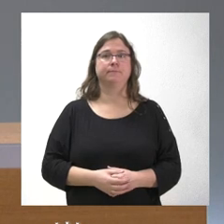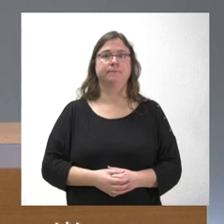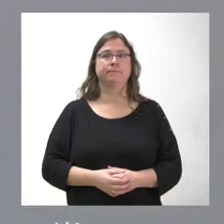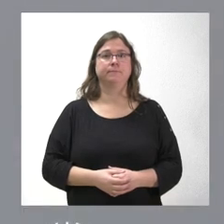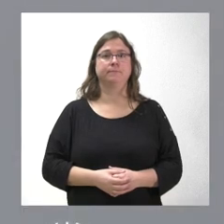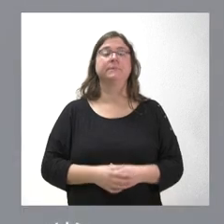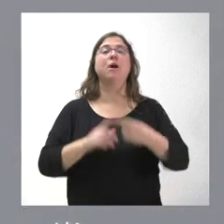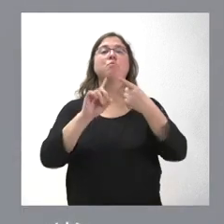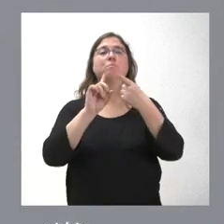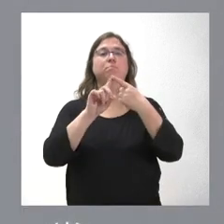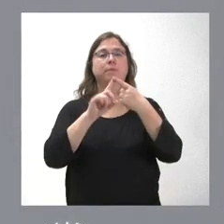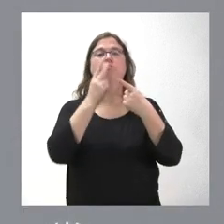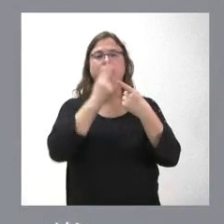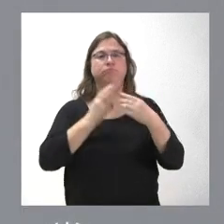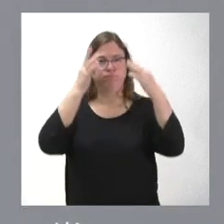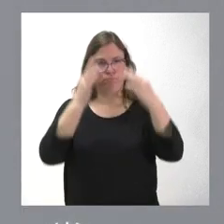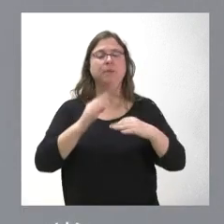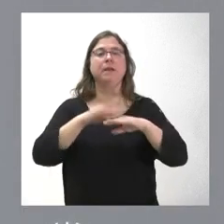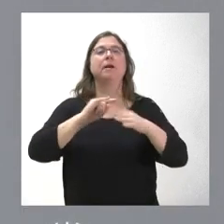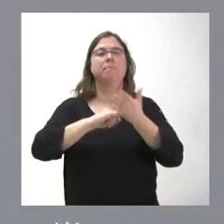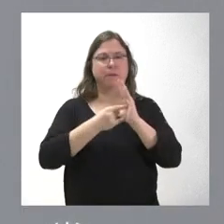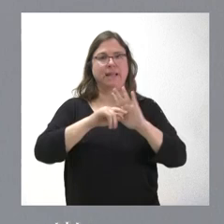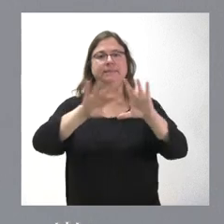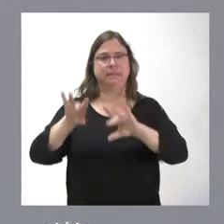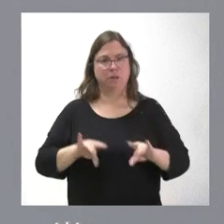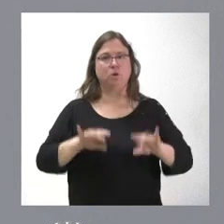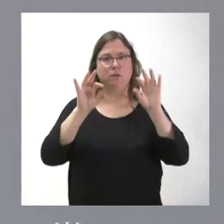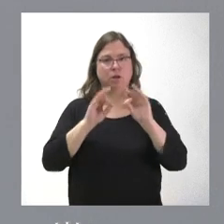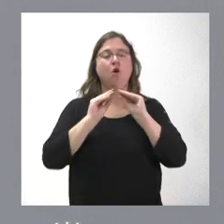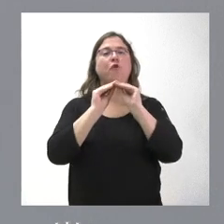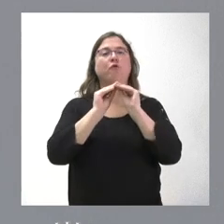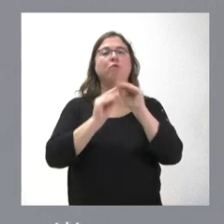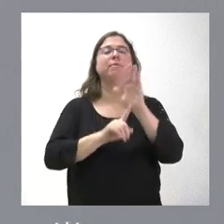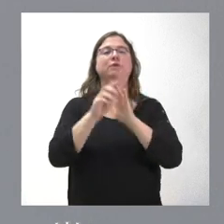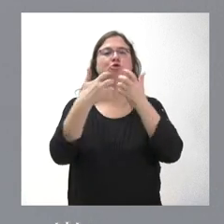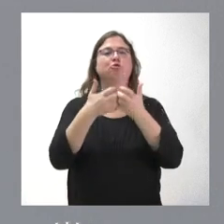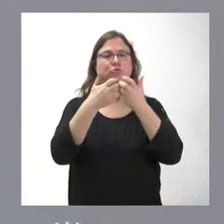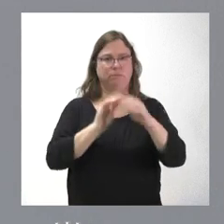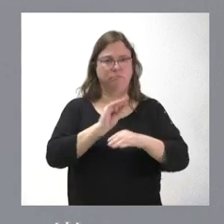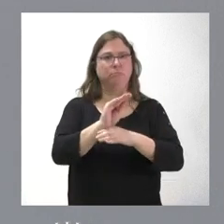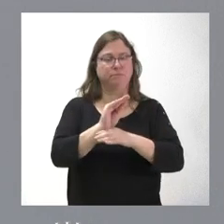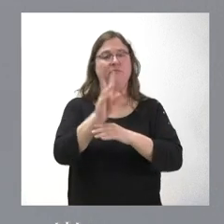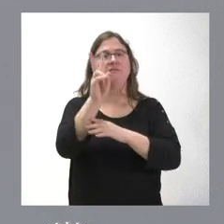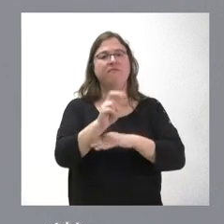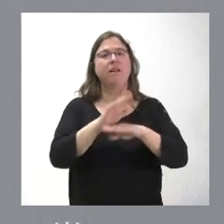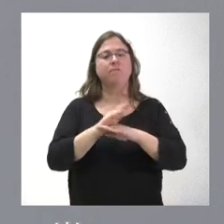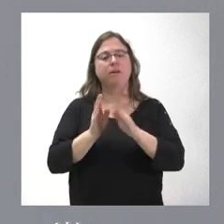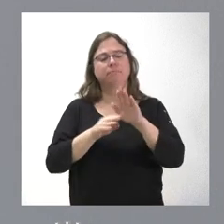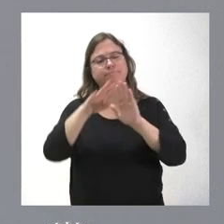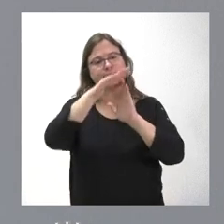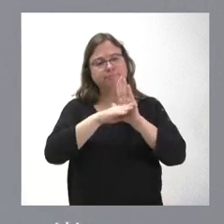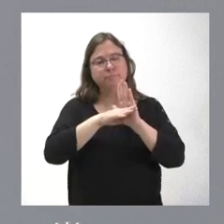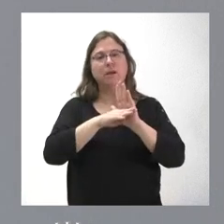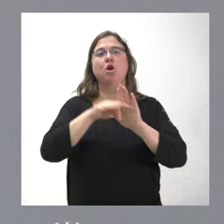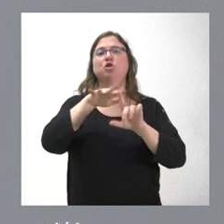Lo primero le confirmo que efectivamente es para el Plan Territorial de Fomento Industrial esta aportación económica que nos servirá para definir las condiciones, situación